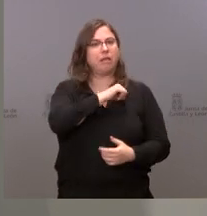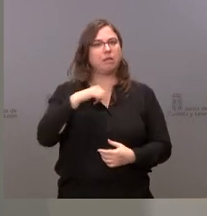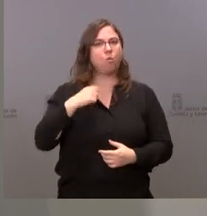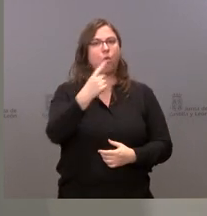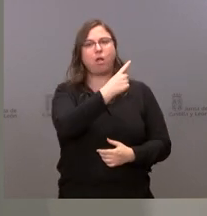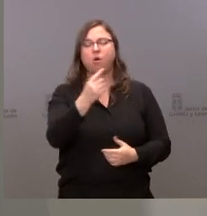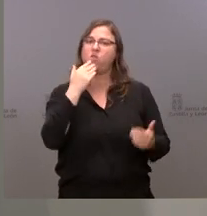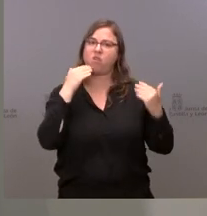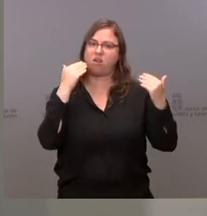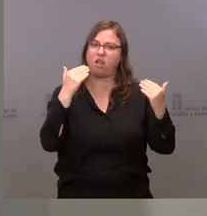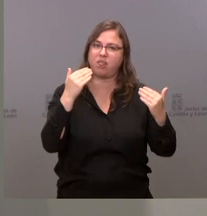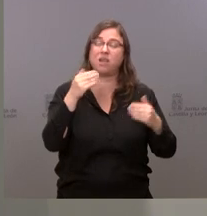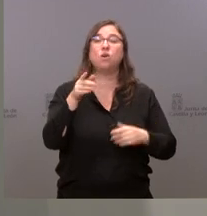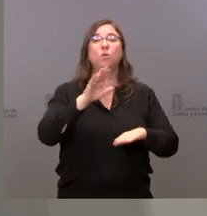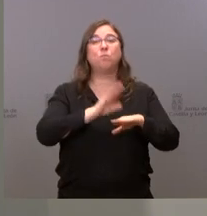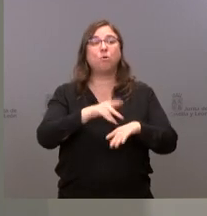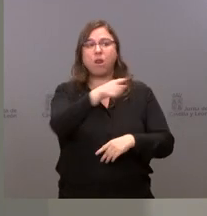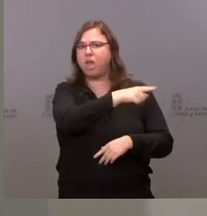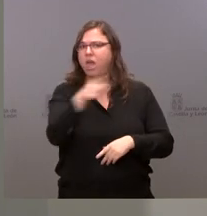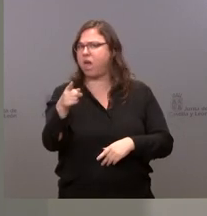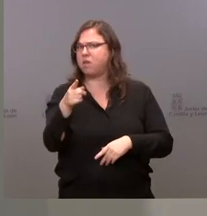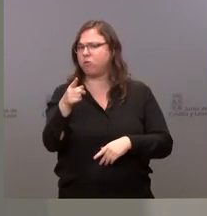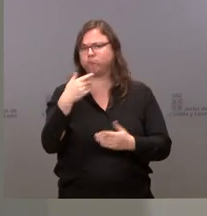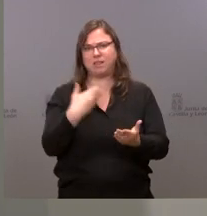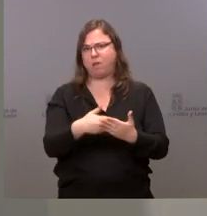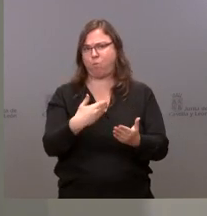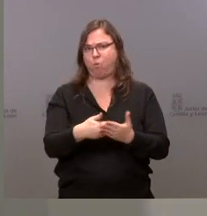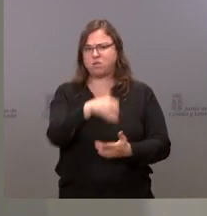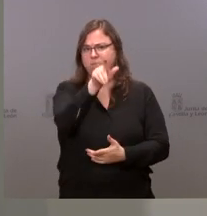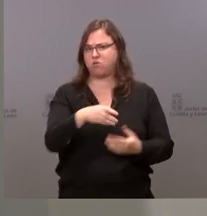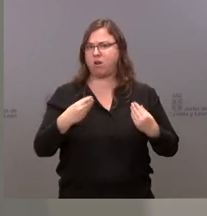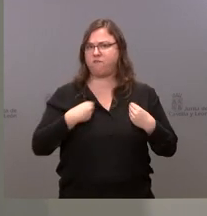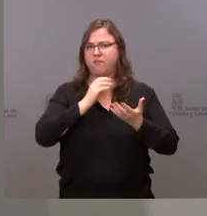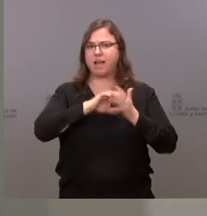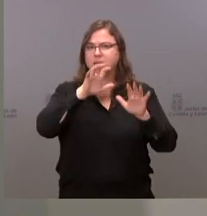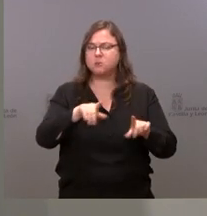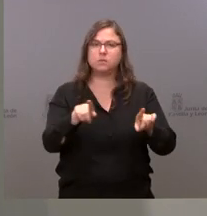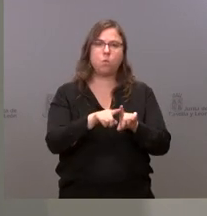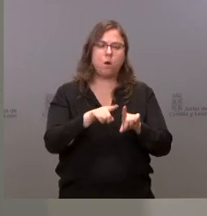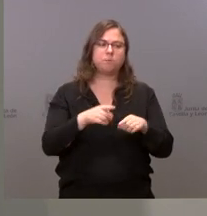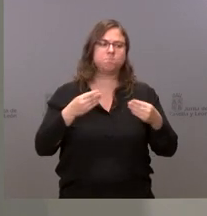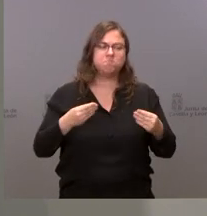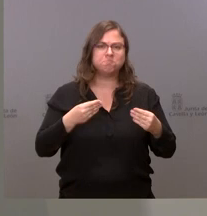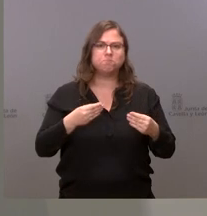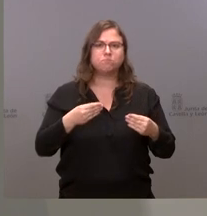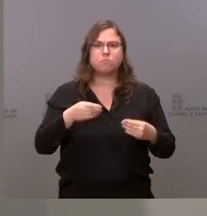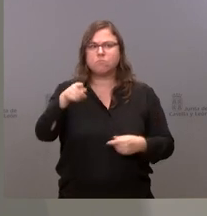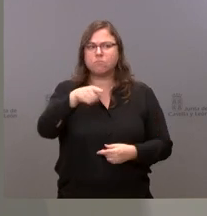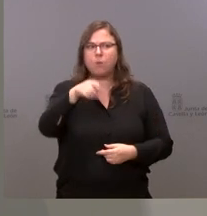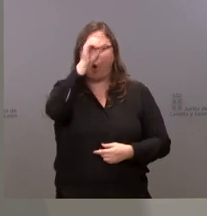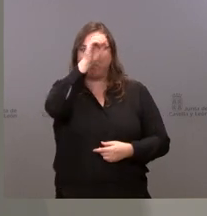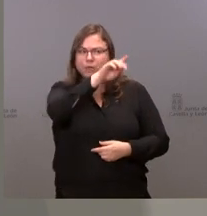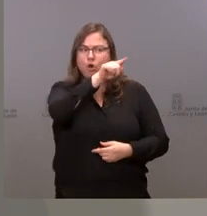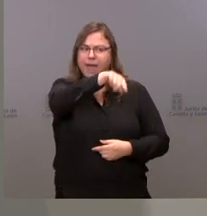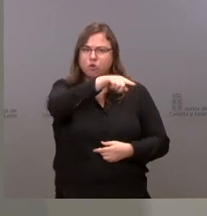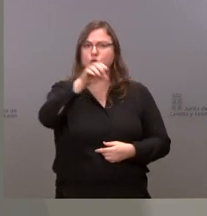este periodo, que están demostrando que están desde su punto de vista y desde el punto de vista del